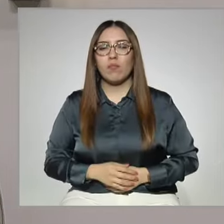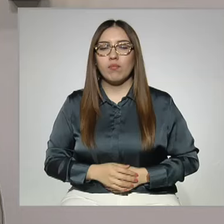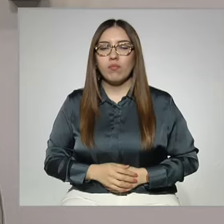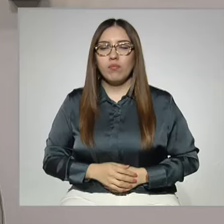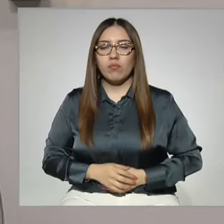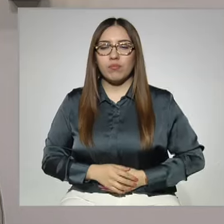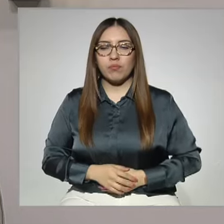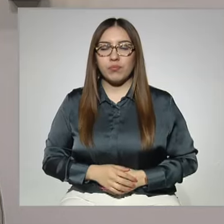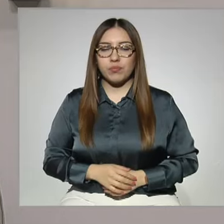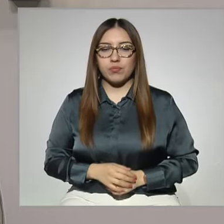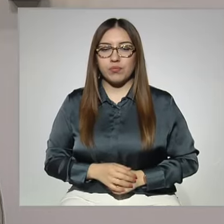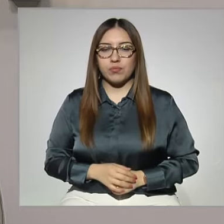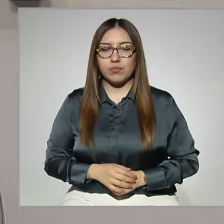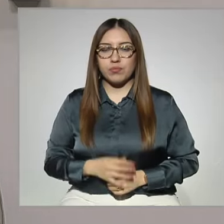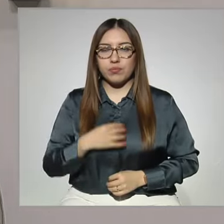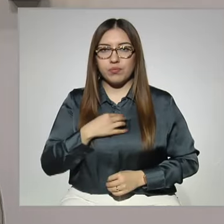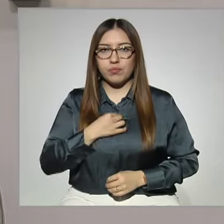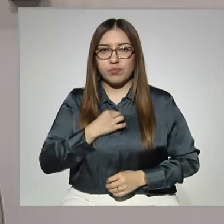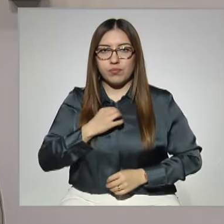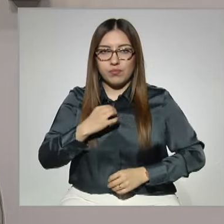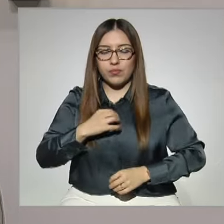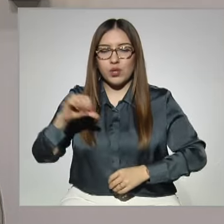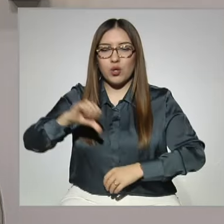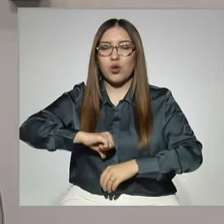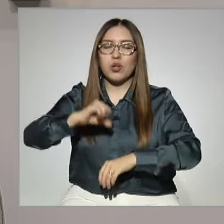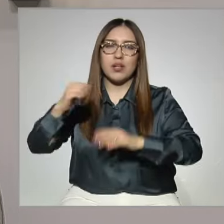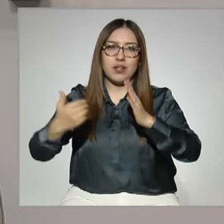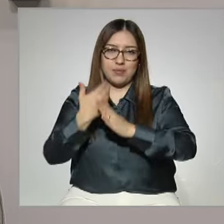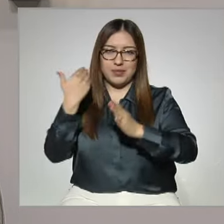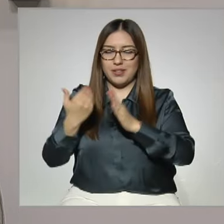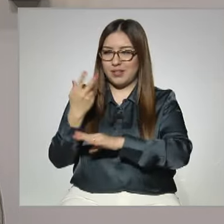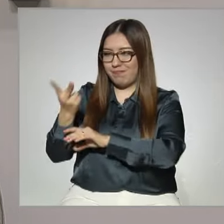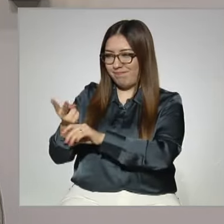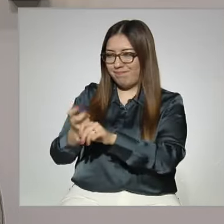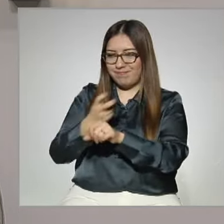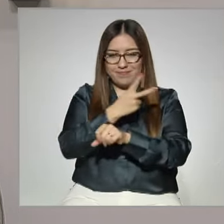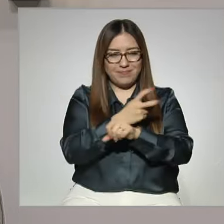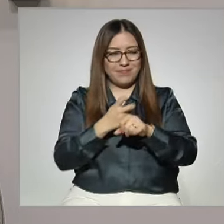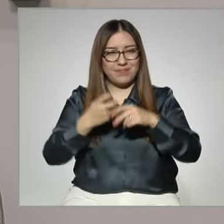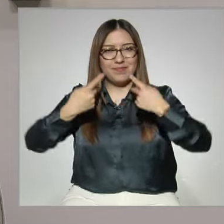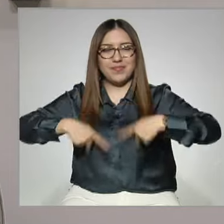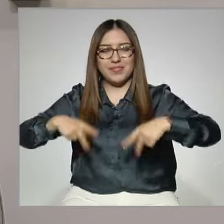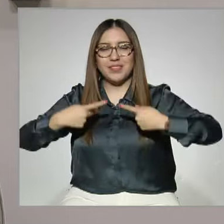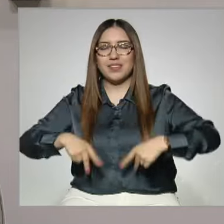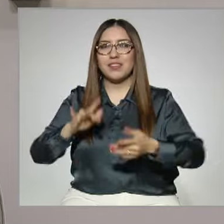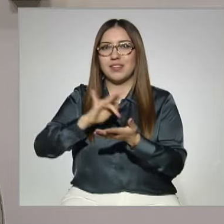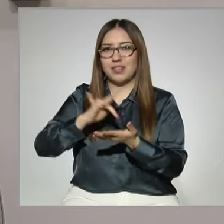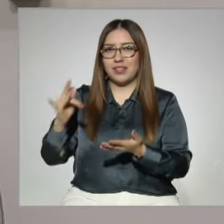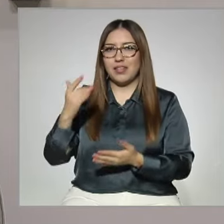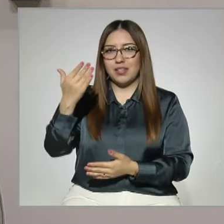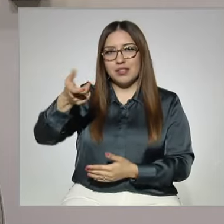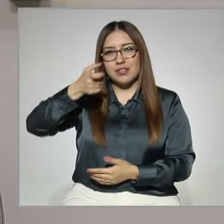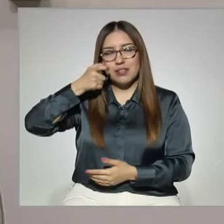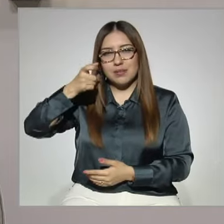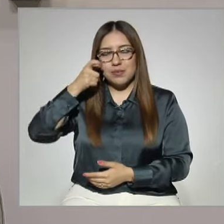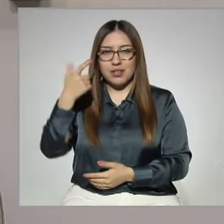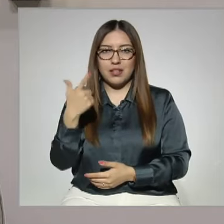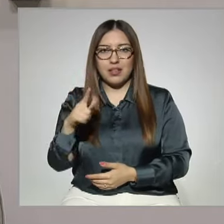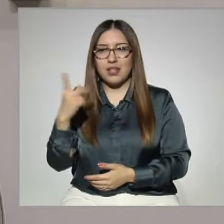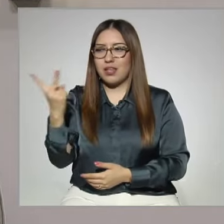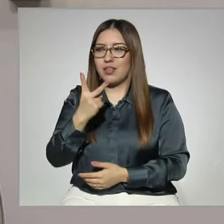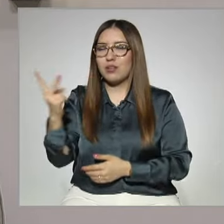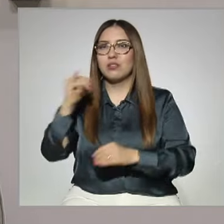media superior. Esta mañana nuestros invitados nos hablarán de ello. En unos momentos se los presento. Agradezco a Jimena Raya, Lía Abadillo,